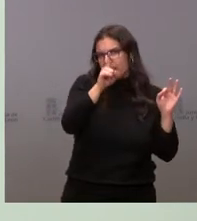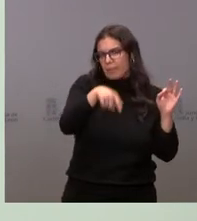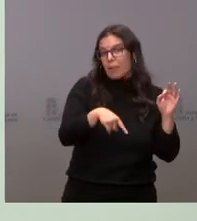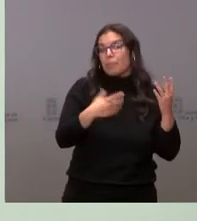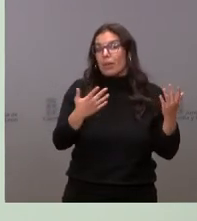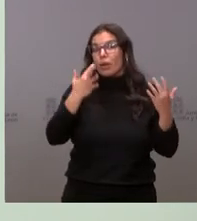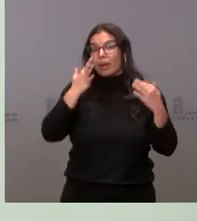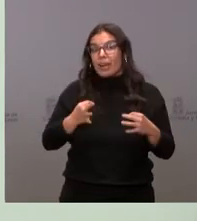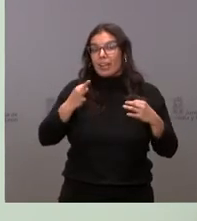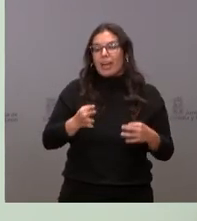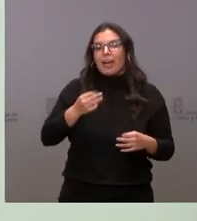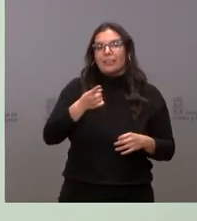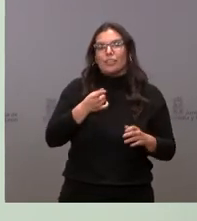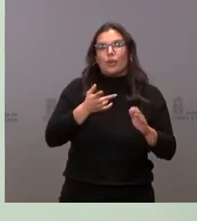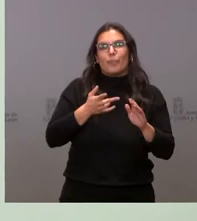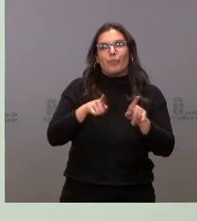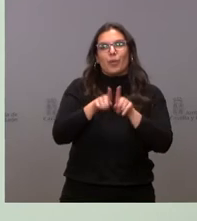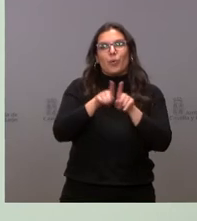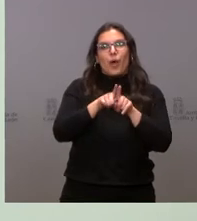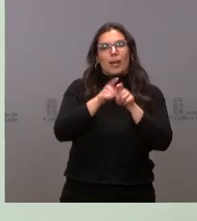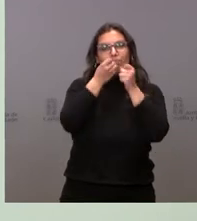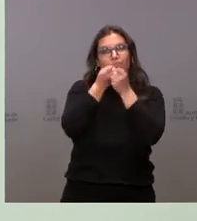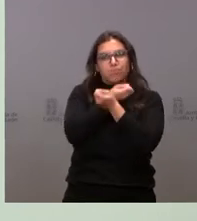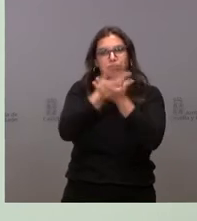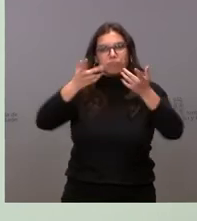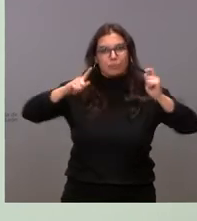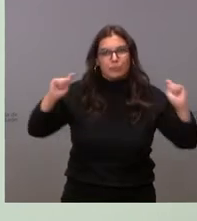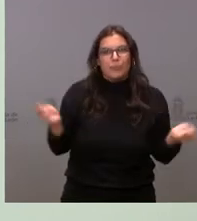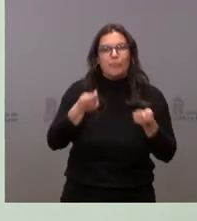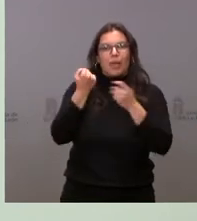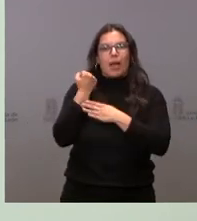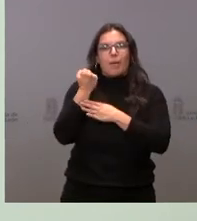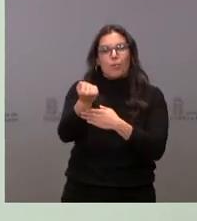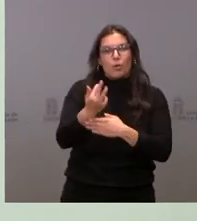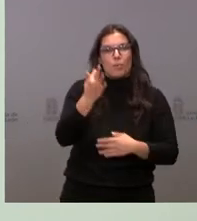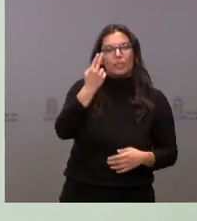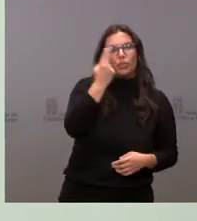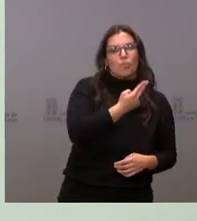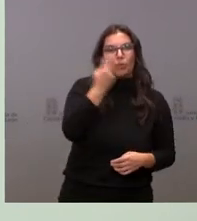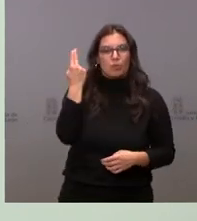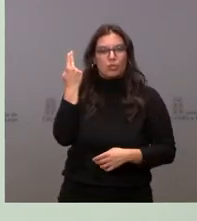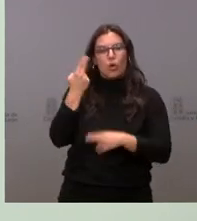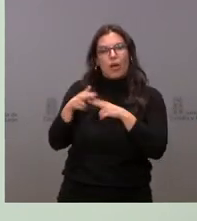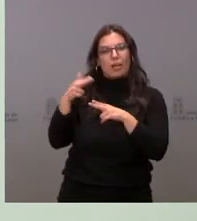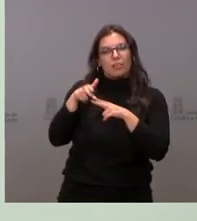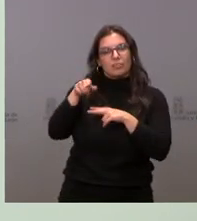es un mensaje simbólico de apoyo y de compromiso con una actividad